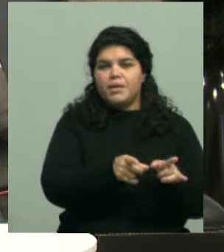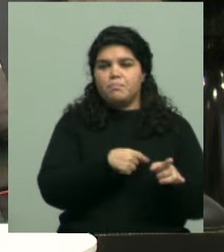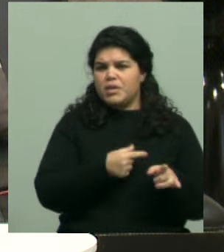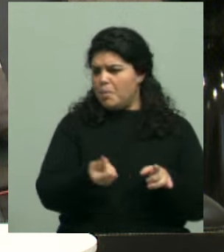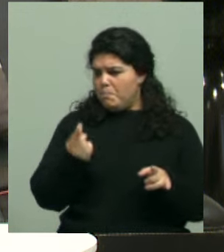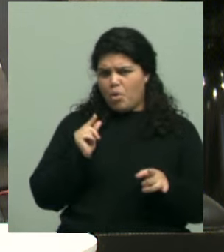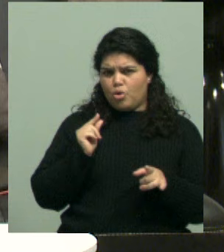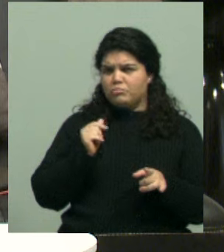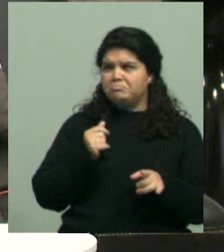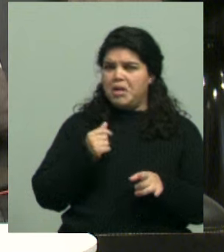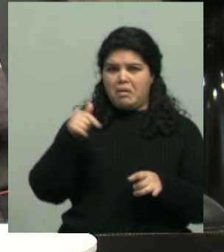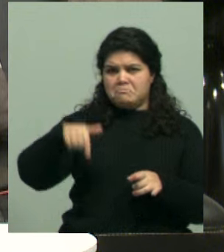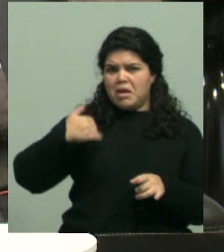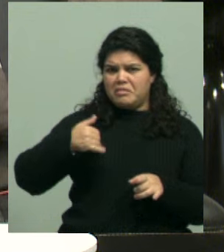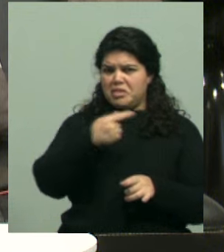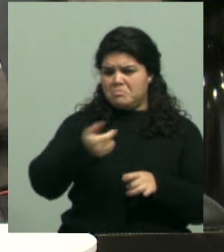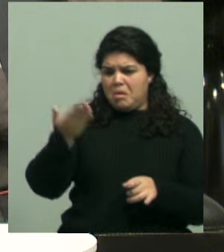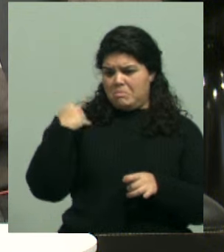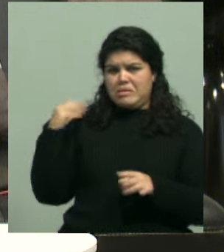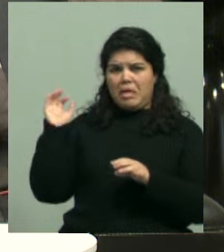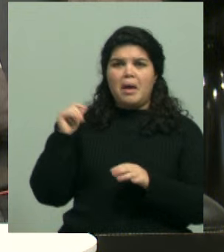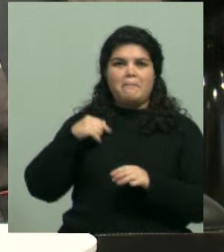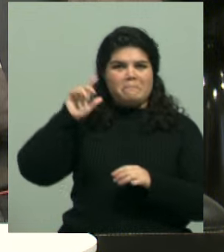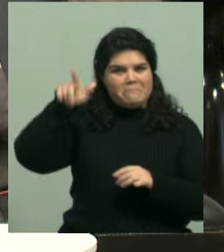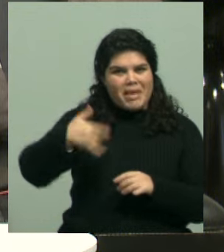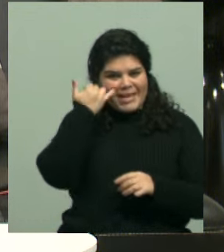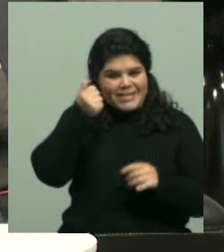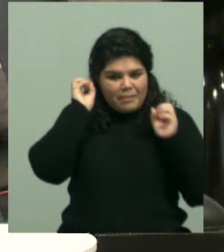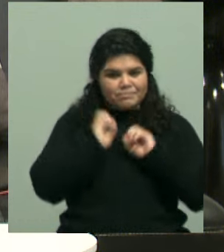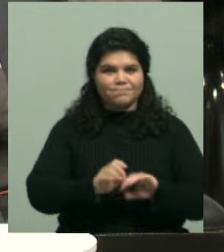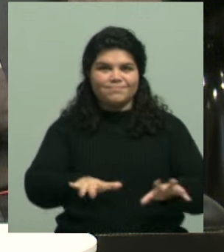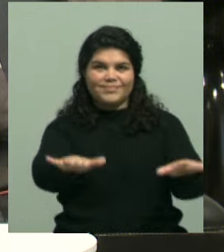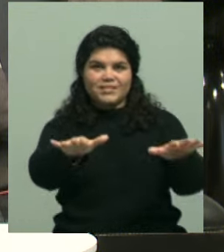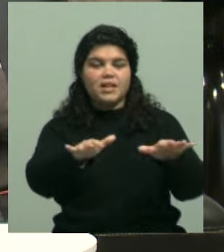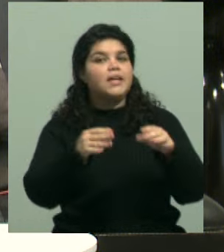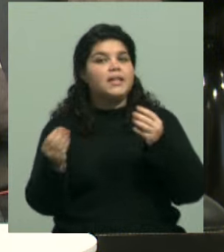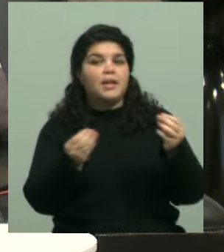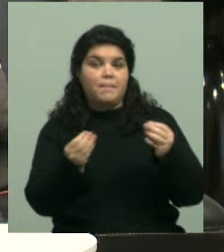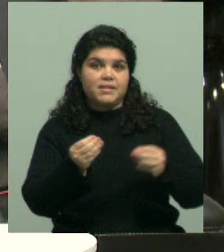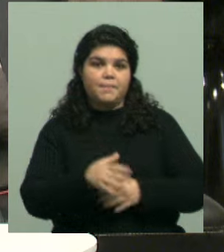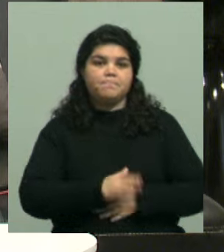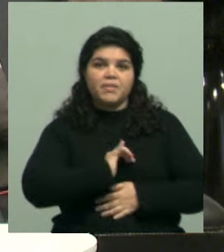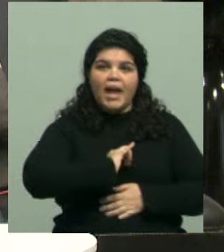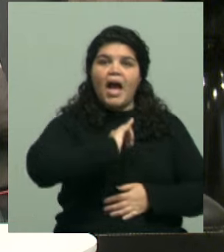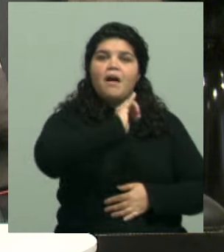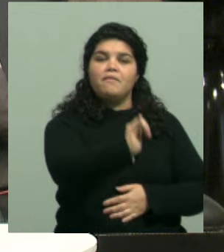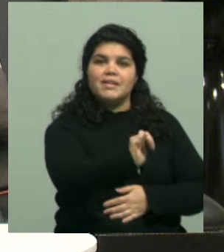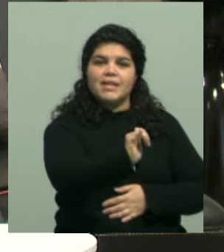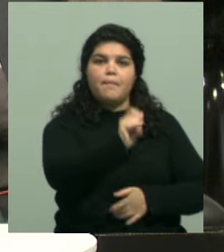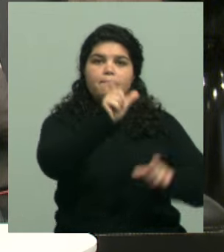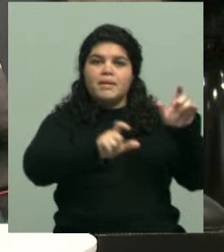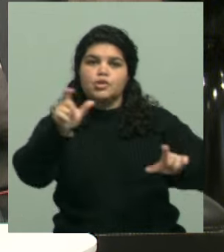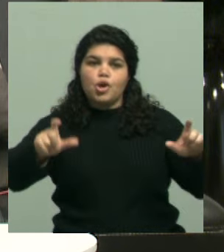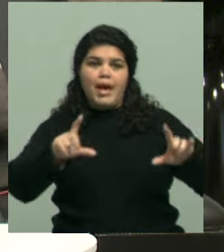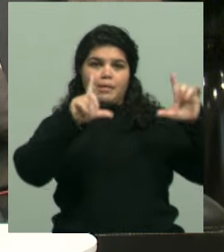Argentina, llegó la semana pasada, es que tiene una etiqueta que vos le avisas a la gente, a tus seguidores, que la imagen que estás utilizando está